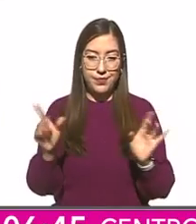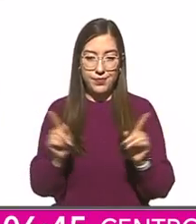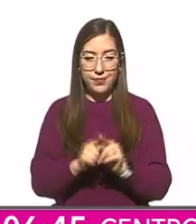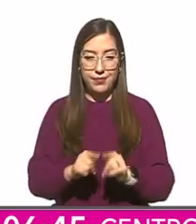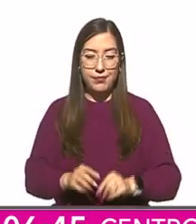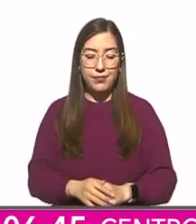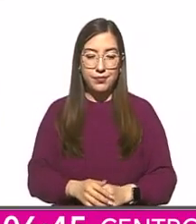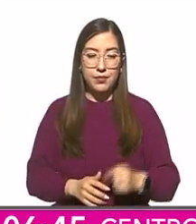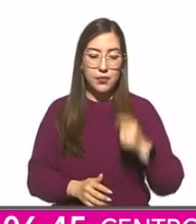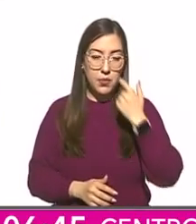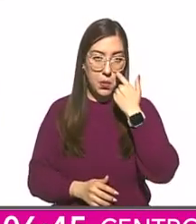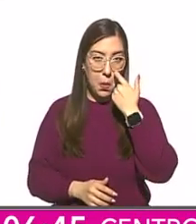Araceli Aranday.